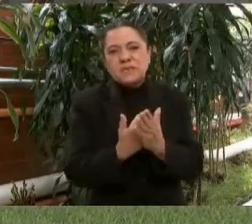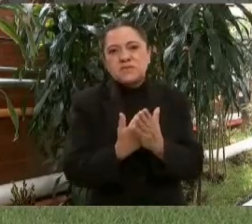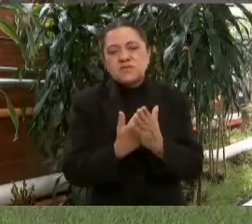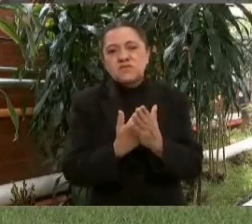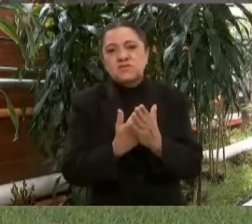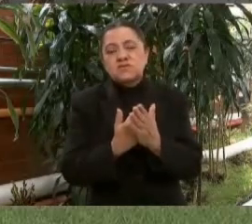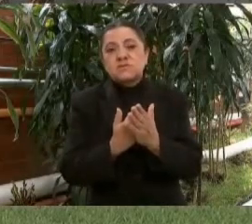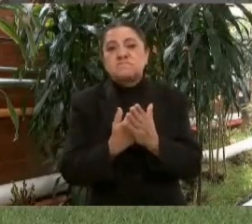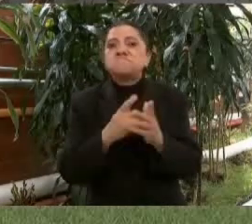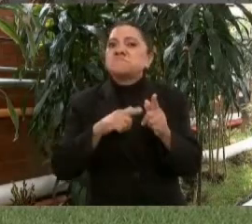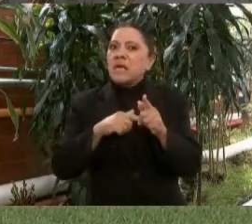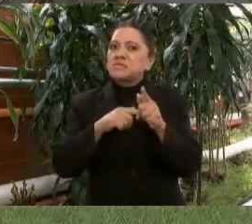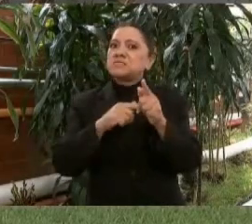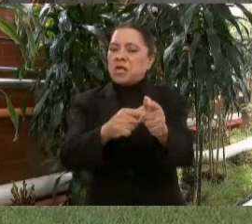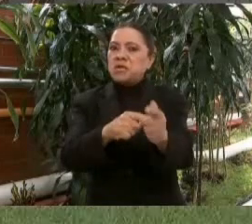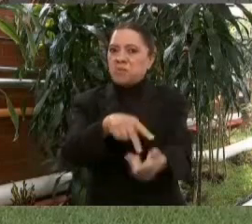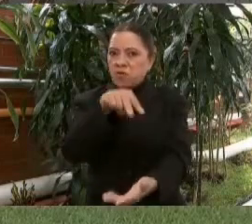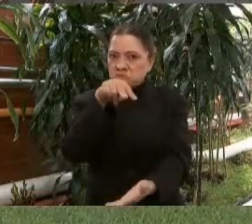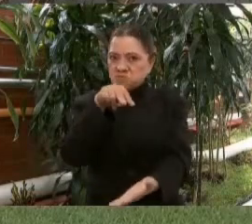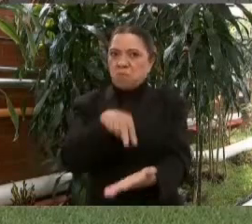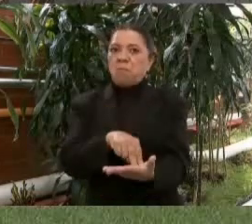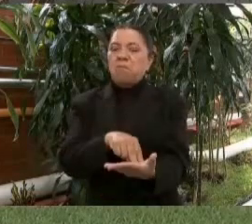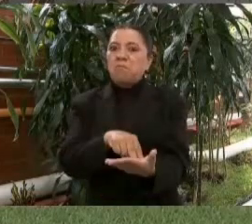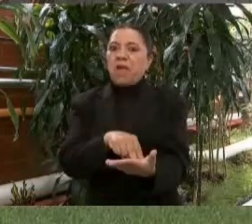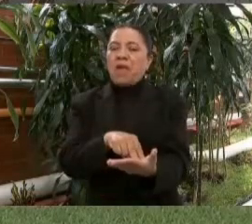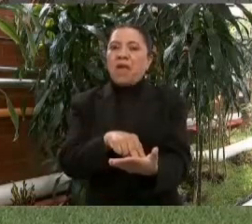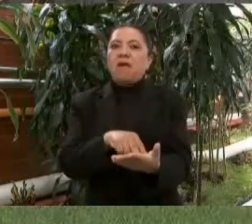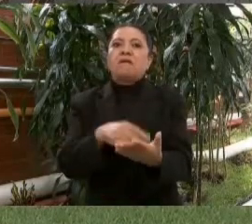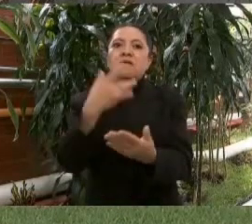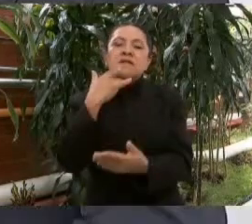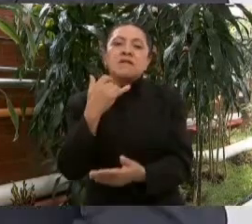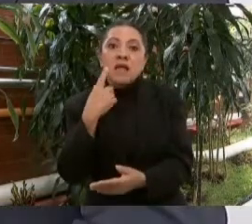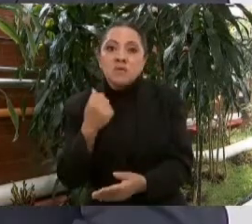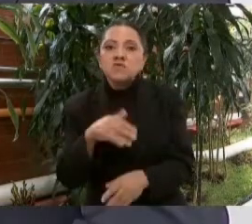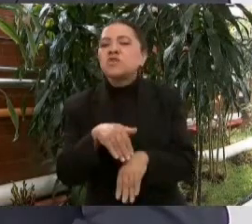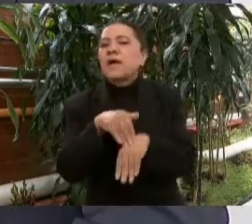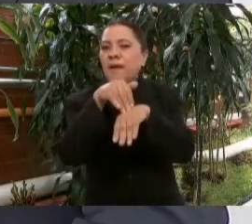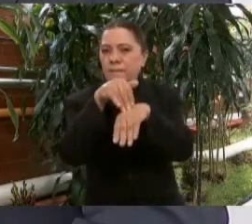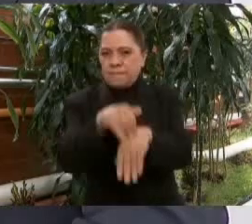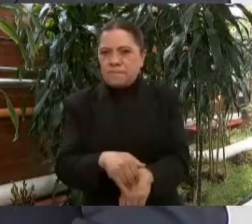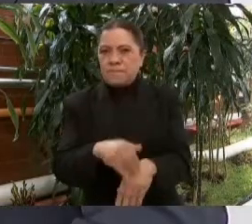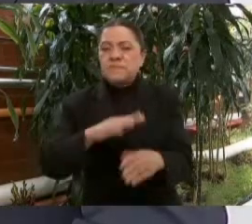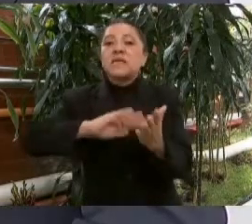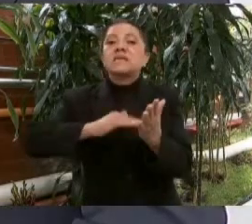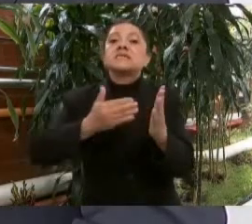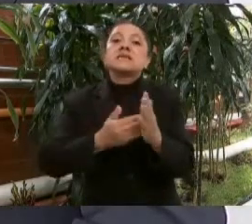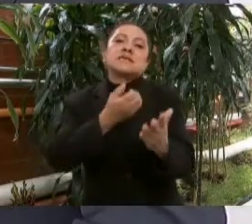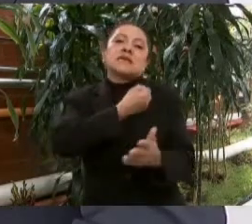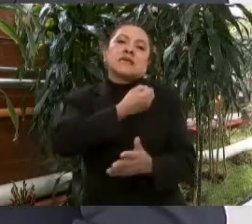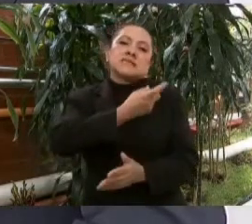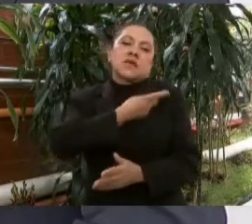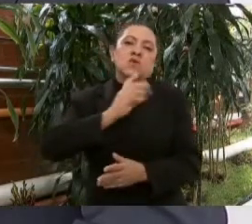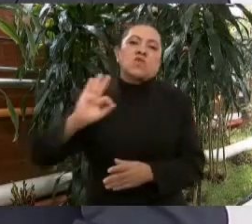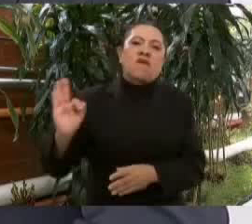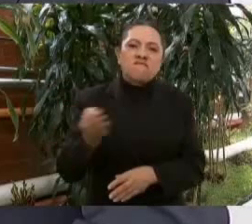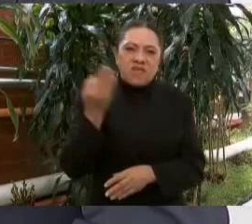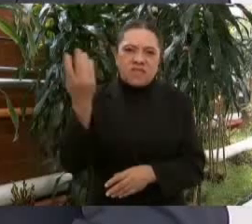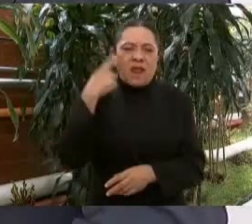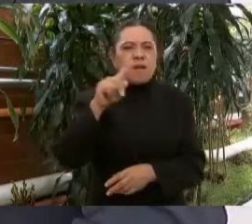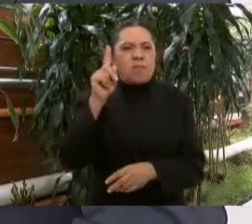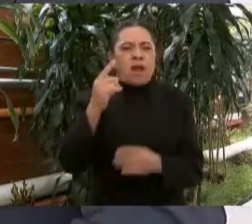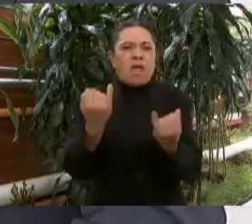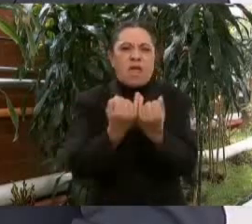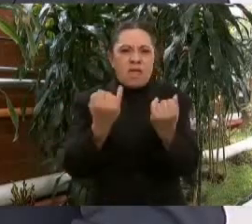Seguimos en pie de la lucha, apegados a la estrategia de salud federal para seguir haciendo frente al COVID-19,